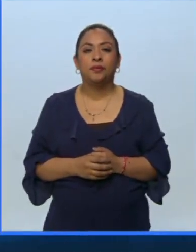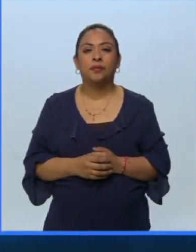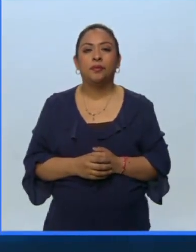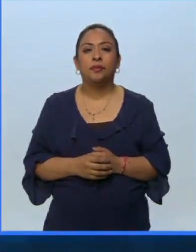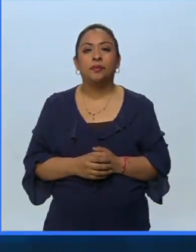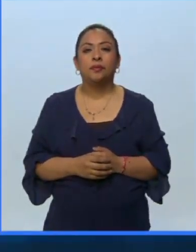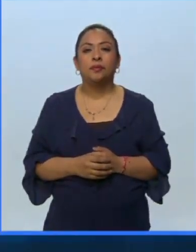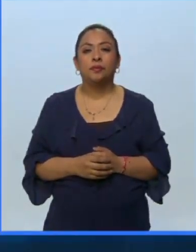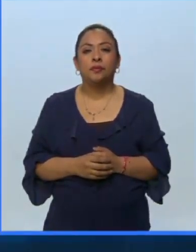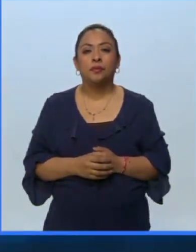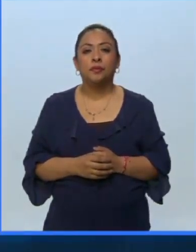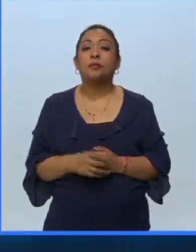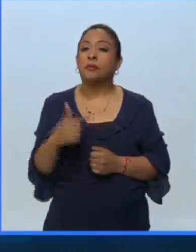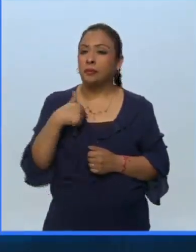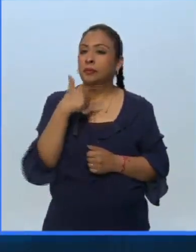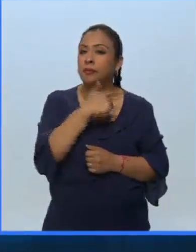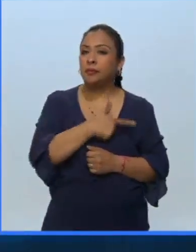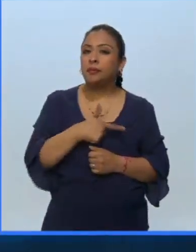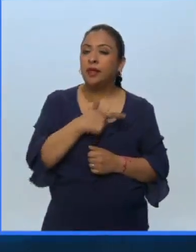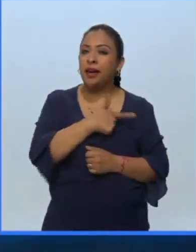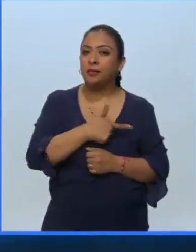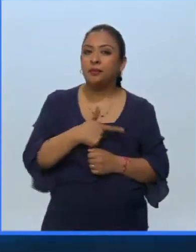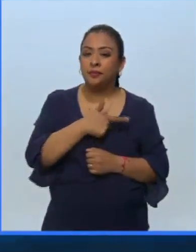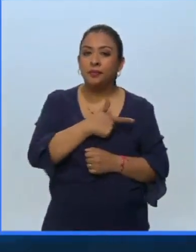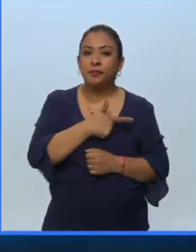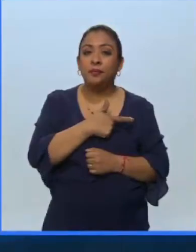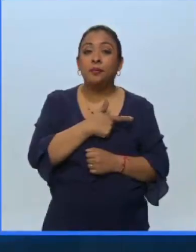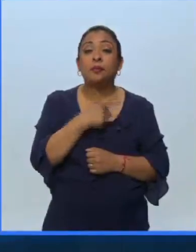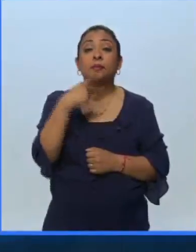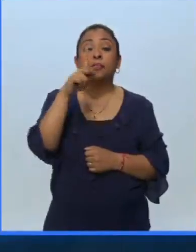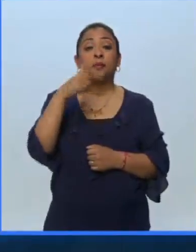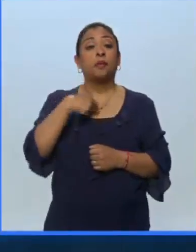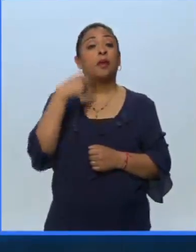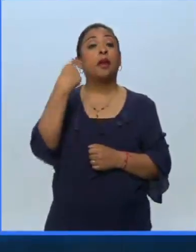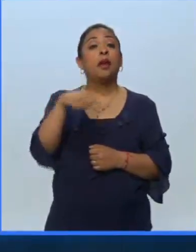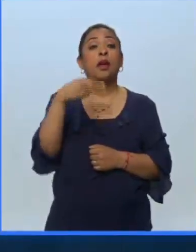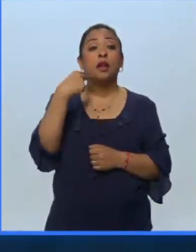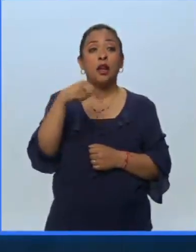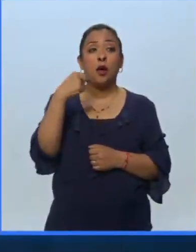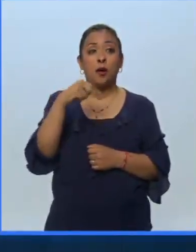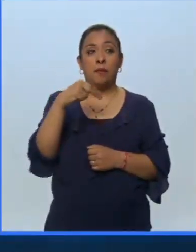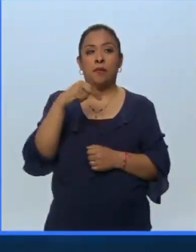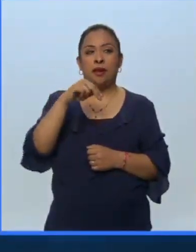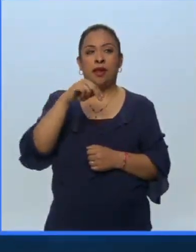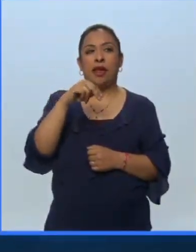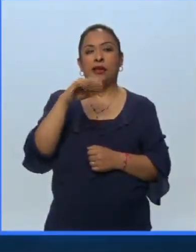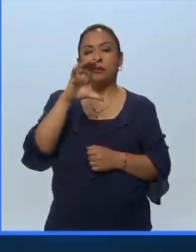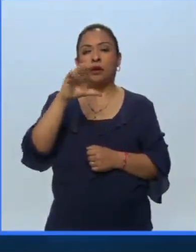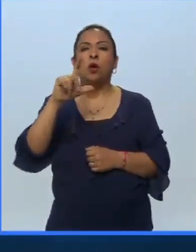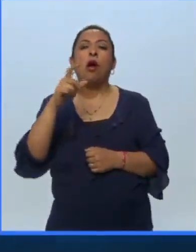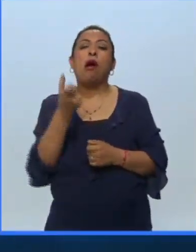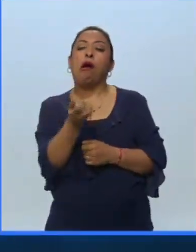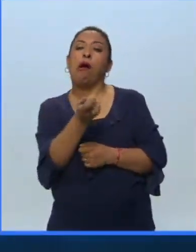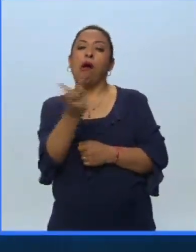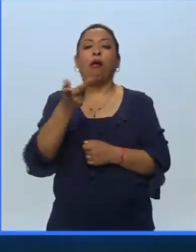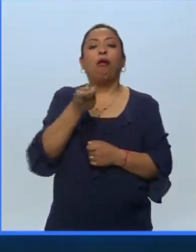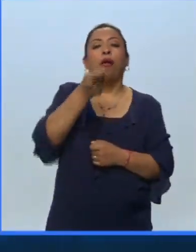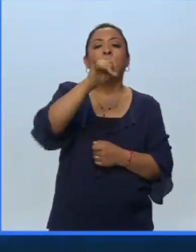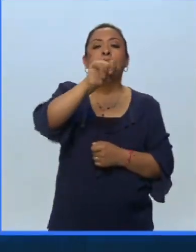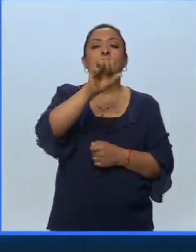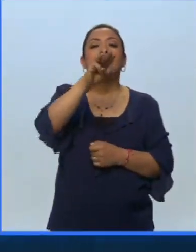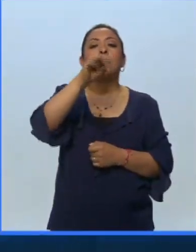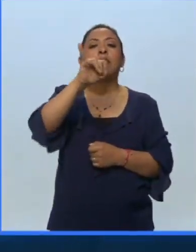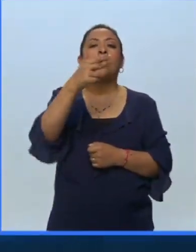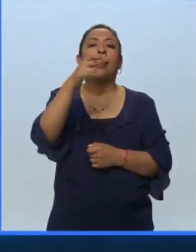Me gusta el Jimmy Hendrix, pero mi nombre es Sekú. Sé que la dice que que Hendrix, Jimmy Hendrix. Sí,